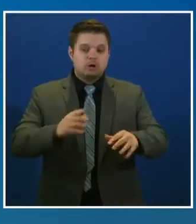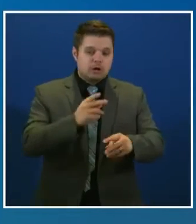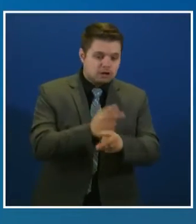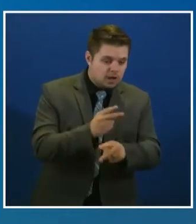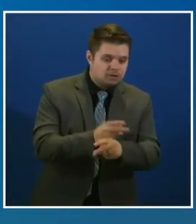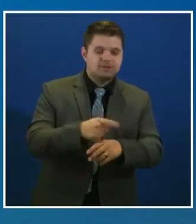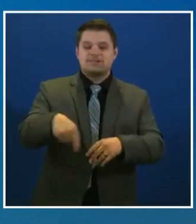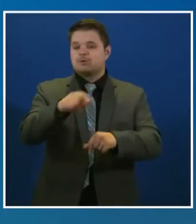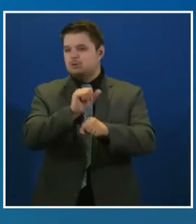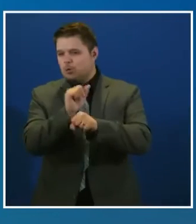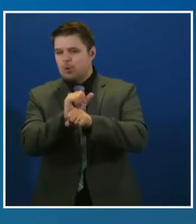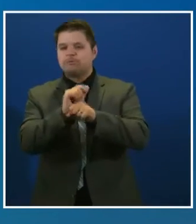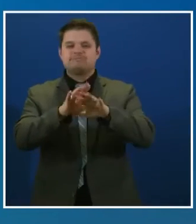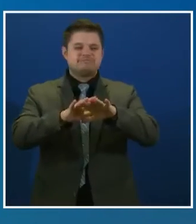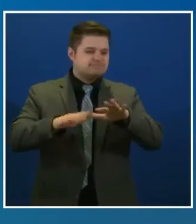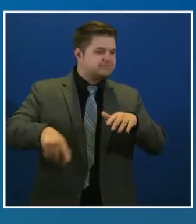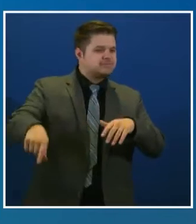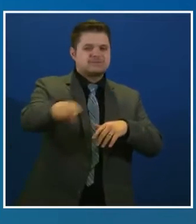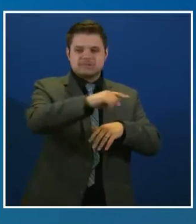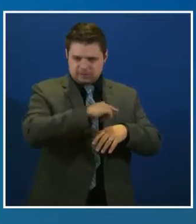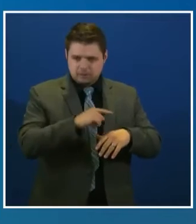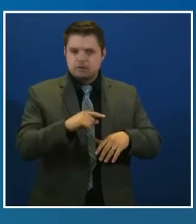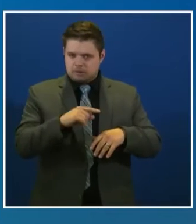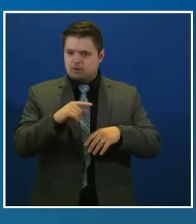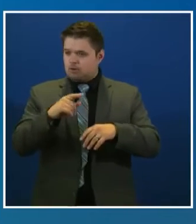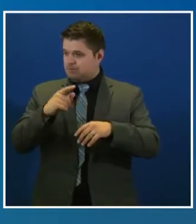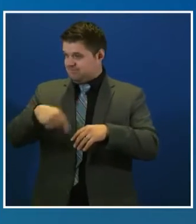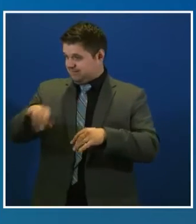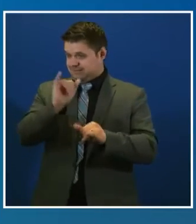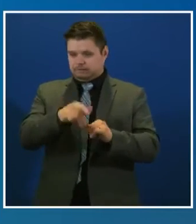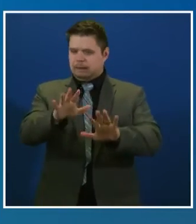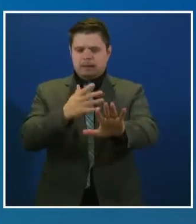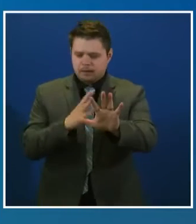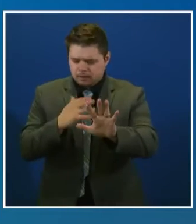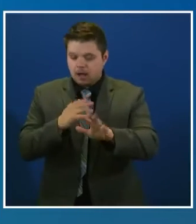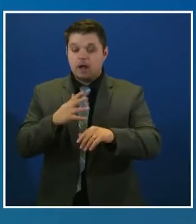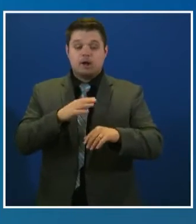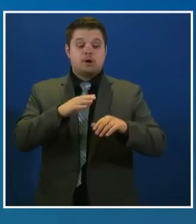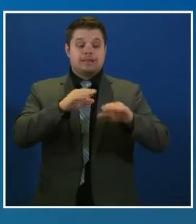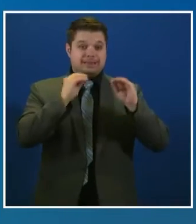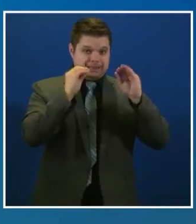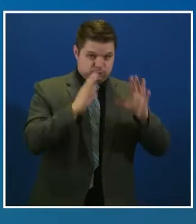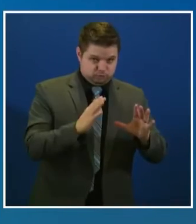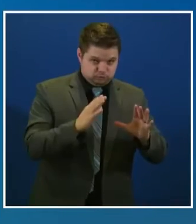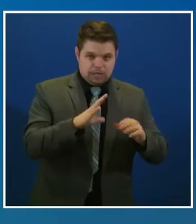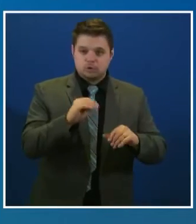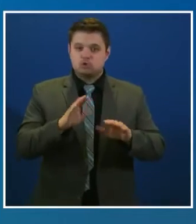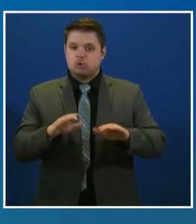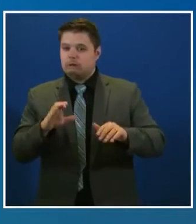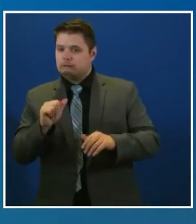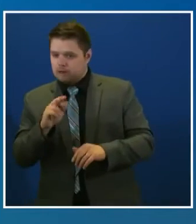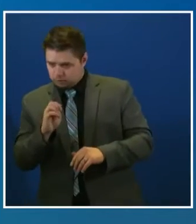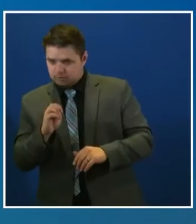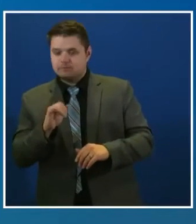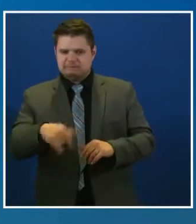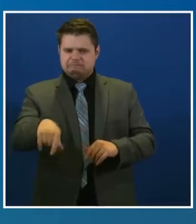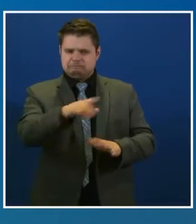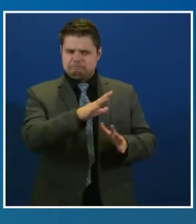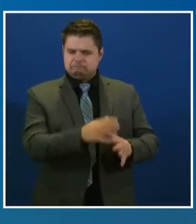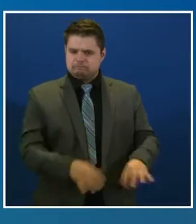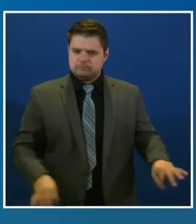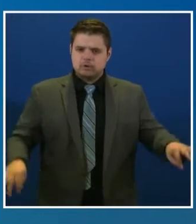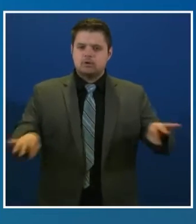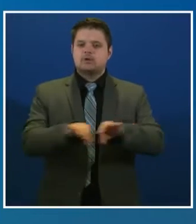trabajadores de guarderías, el pasado martes, el gobernador Jay Inslee emitió una declaración en la que agregó a